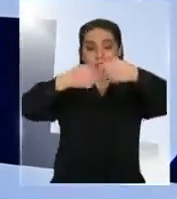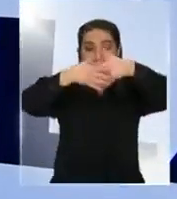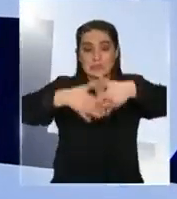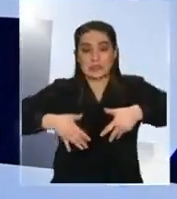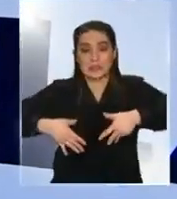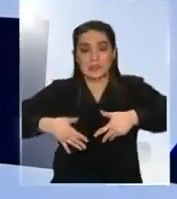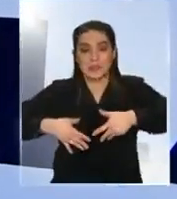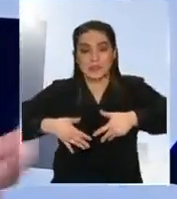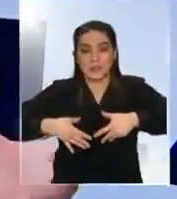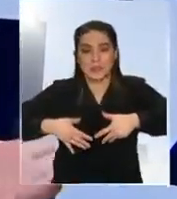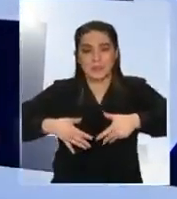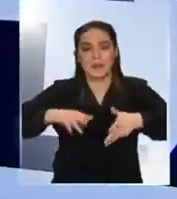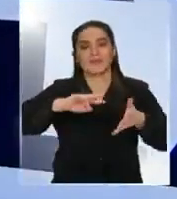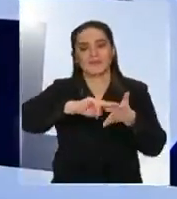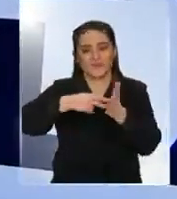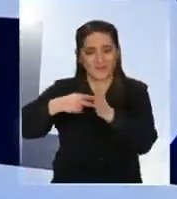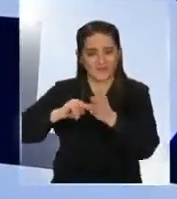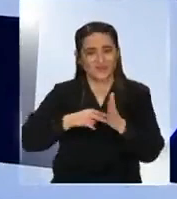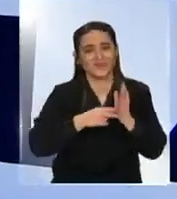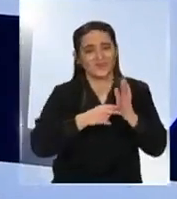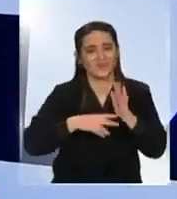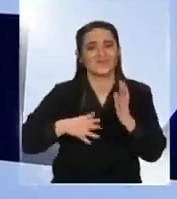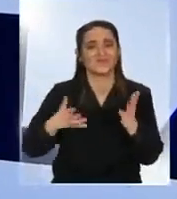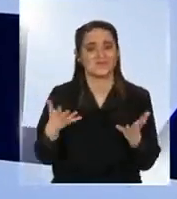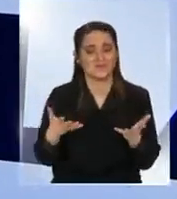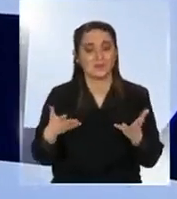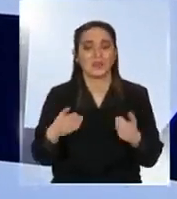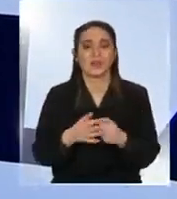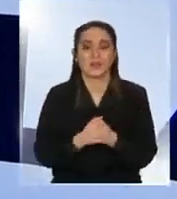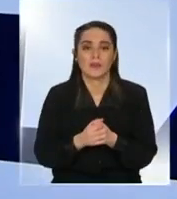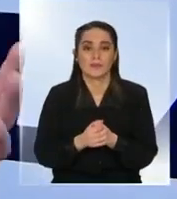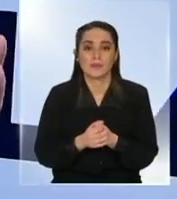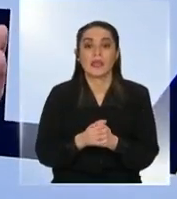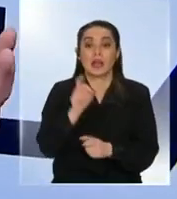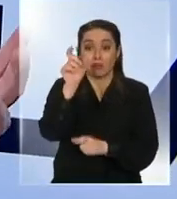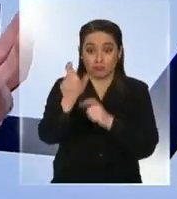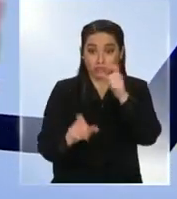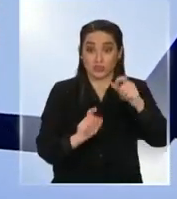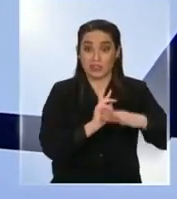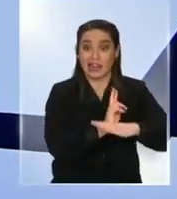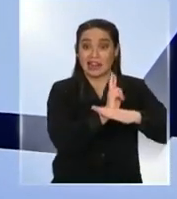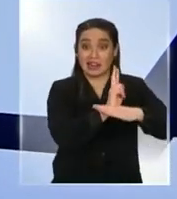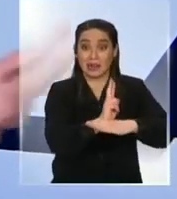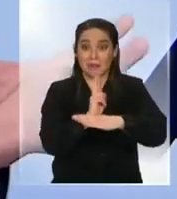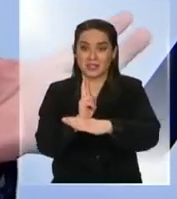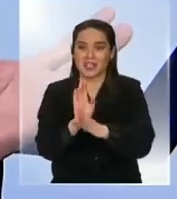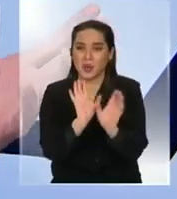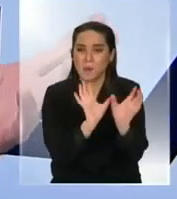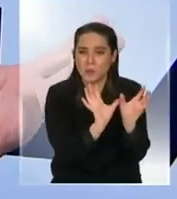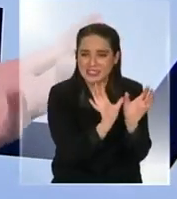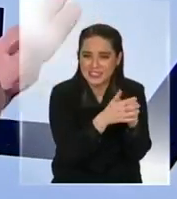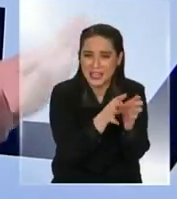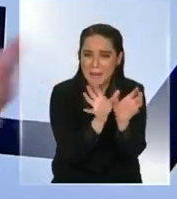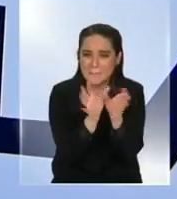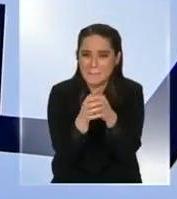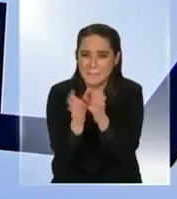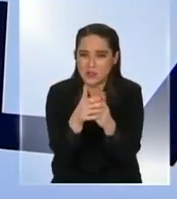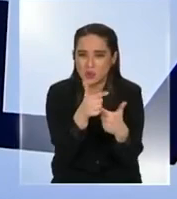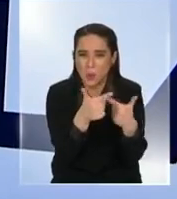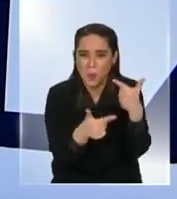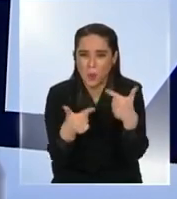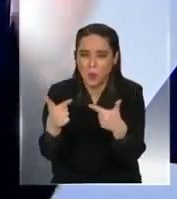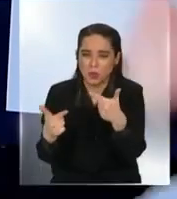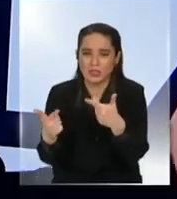tremendamente complejo hoy día quienes representan todos estos segmentos de partidos